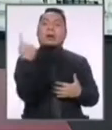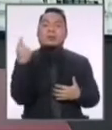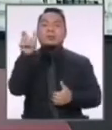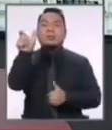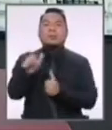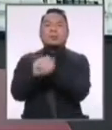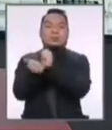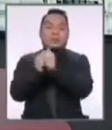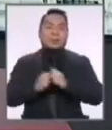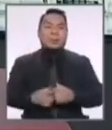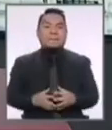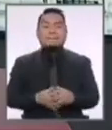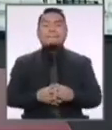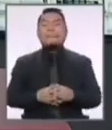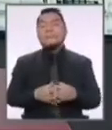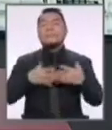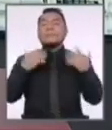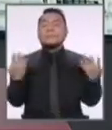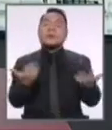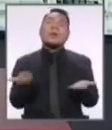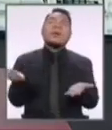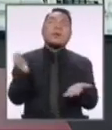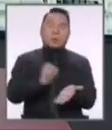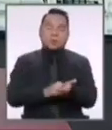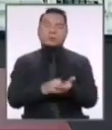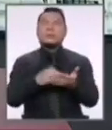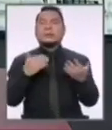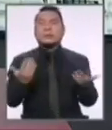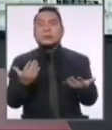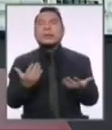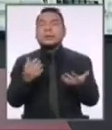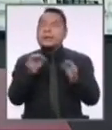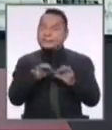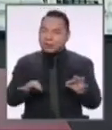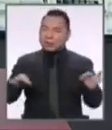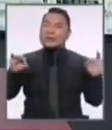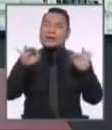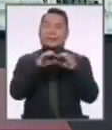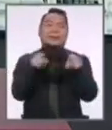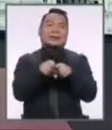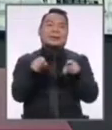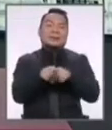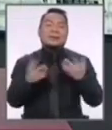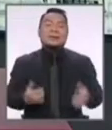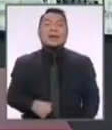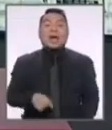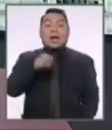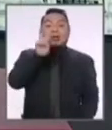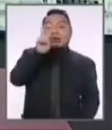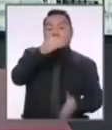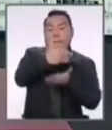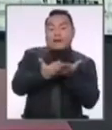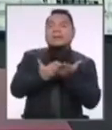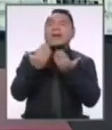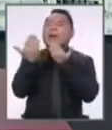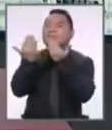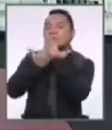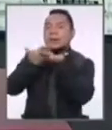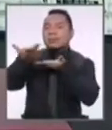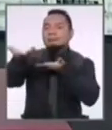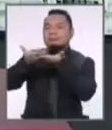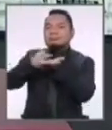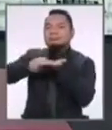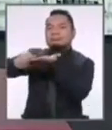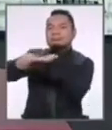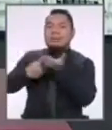candidatos y las candidatas. Y un par de elementos novedosos, relevantes, sin duda, dos bloques de diálogo e interacción